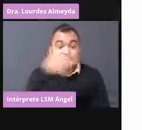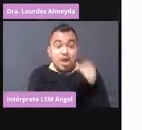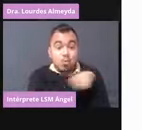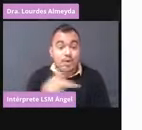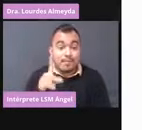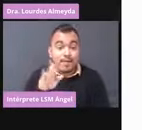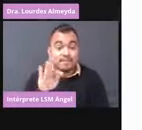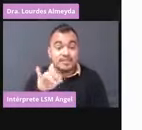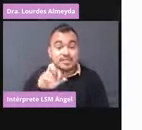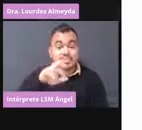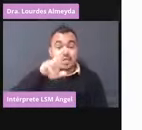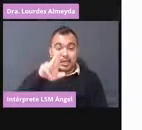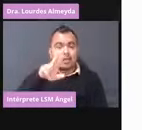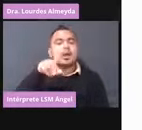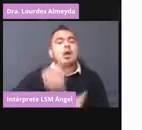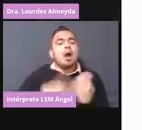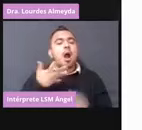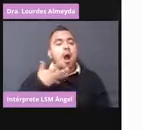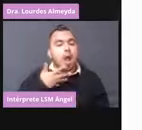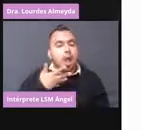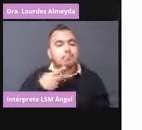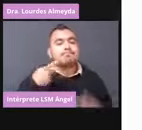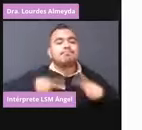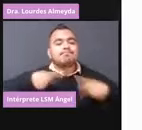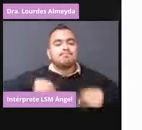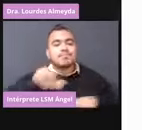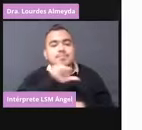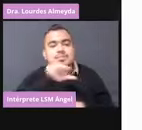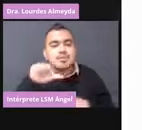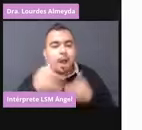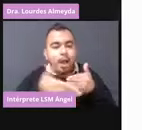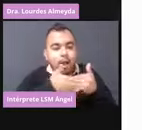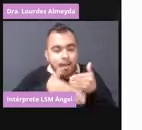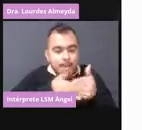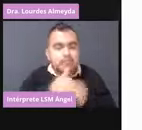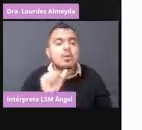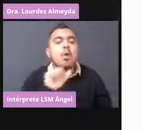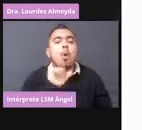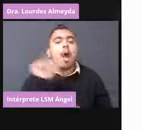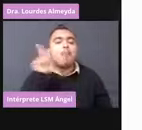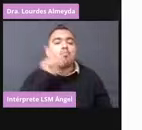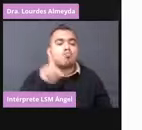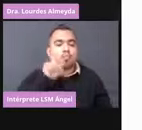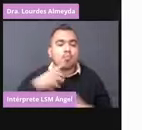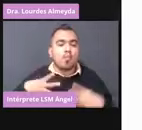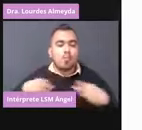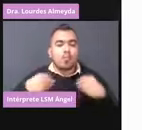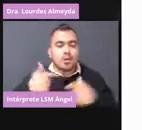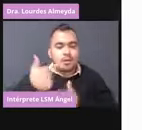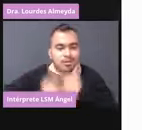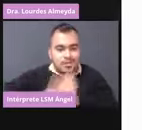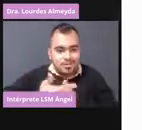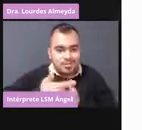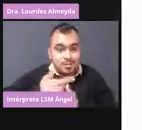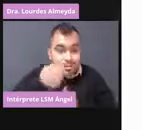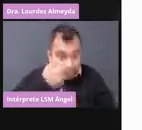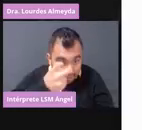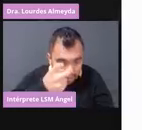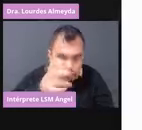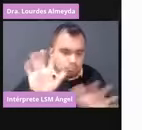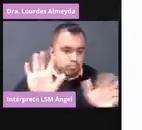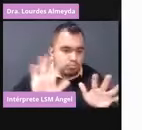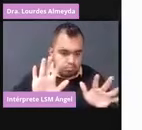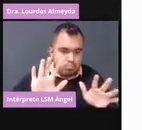las embarazadas y en las mujeres lactantes. En esta van a ver que no. Vamos a seguir. La próxima.